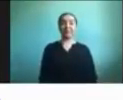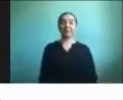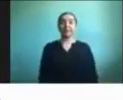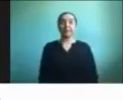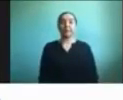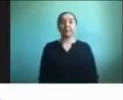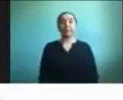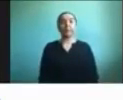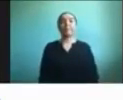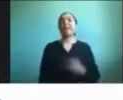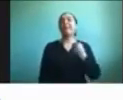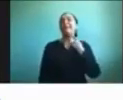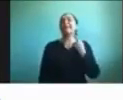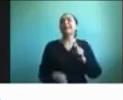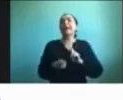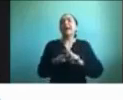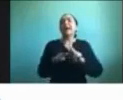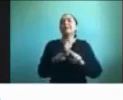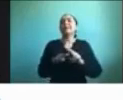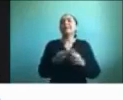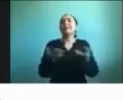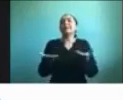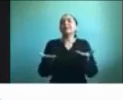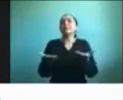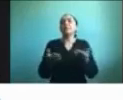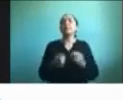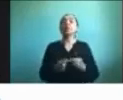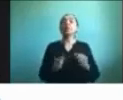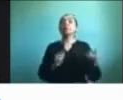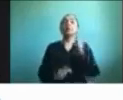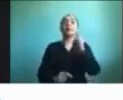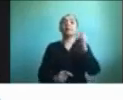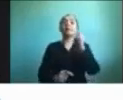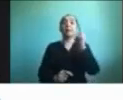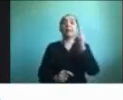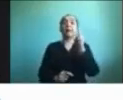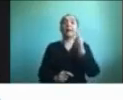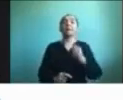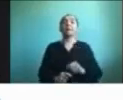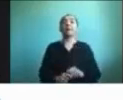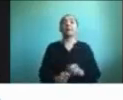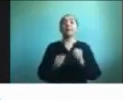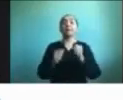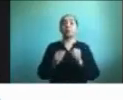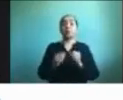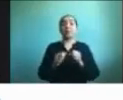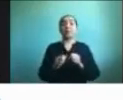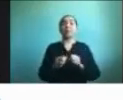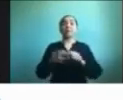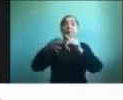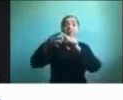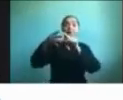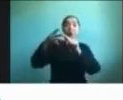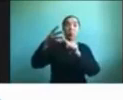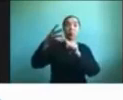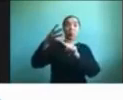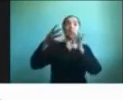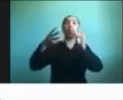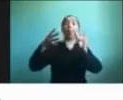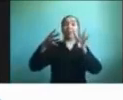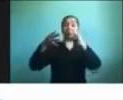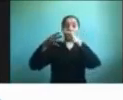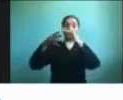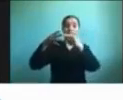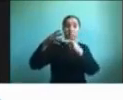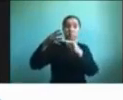¿Qué es lo que hacemos? Principalmente CDTIC se puede dividir en cuatro grandes áreas. Una de ellas